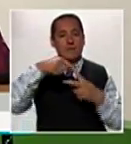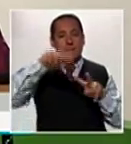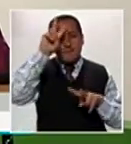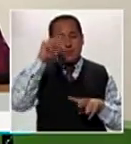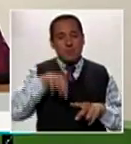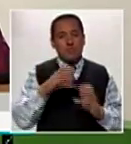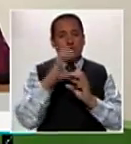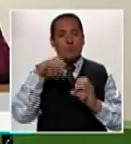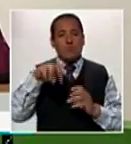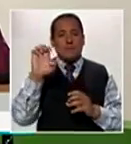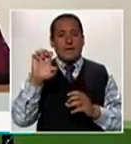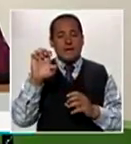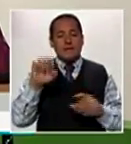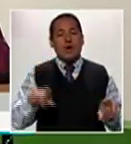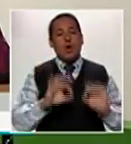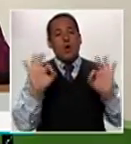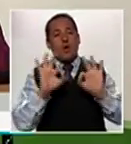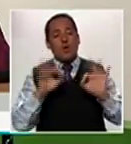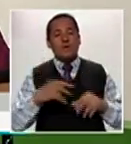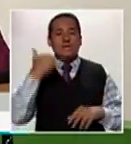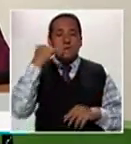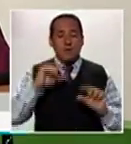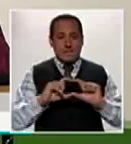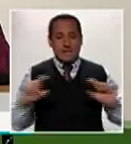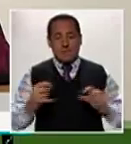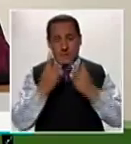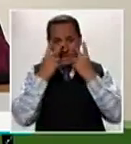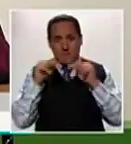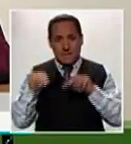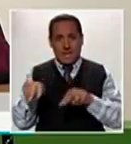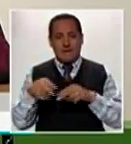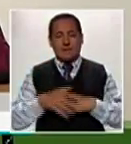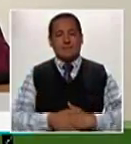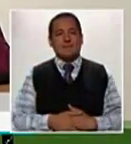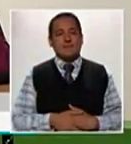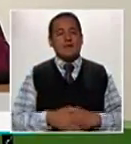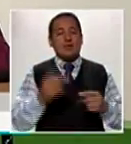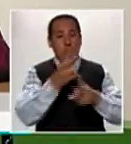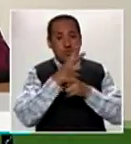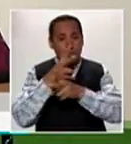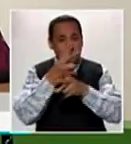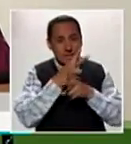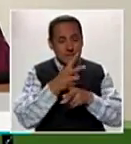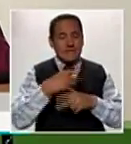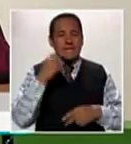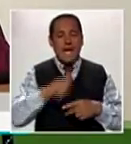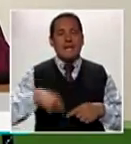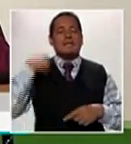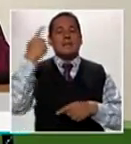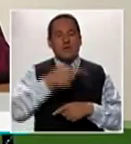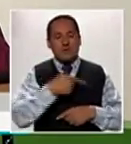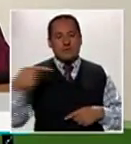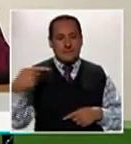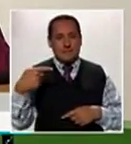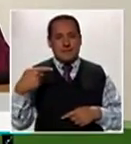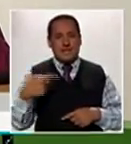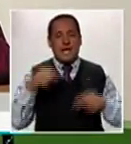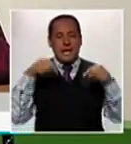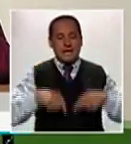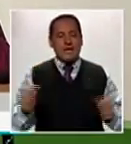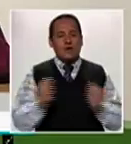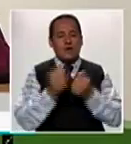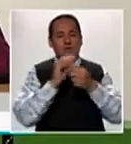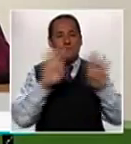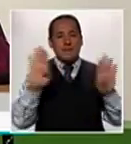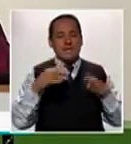.tvperu.gov.pe o llámenos al teléfono que aparece en pantalla. Cuídense y será hasta la próxima semana